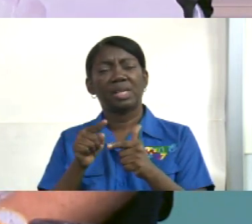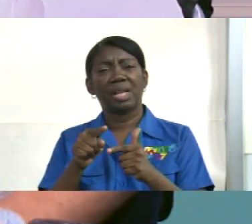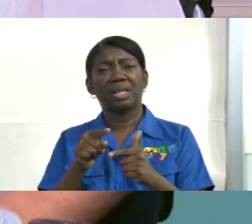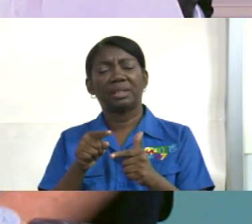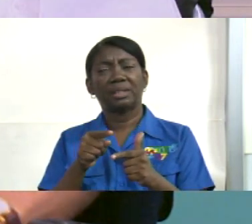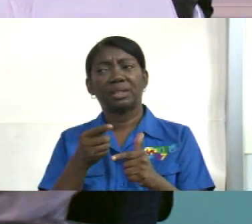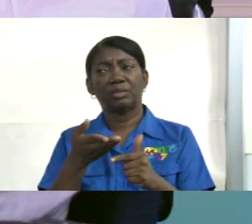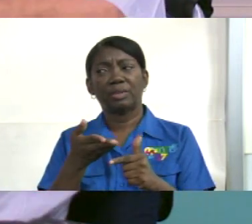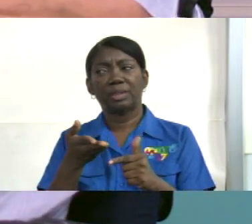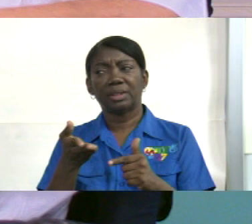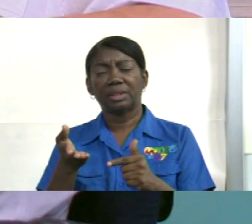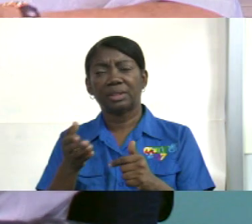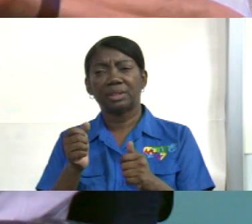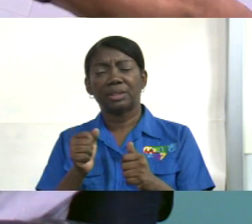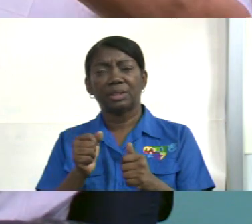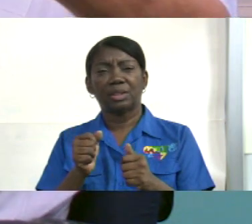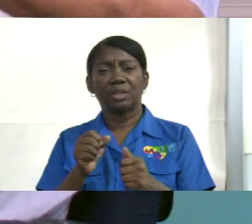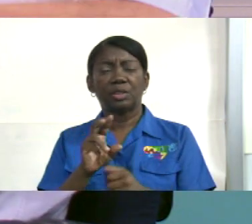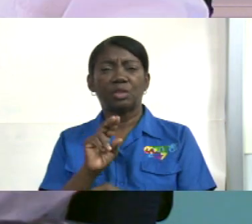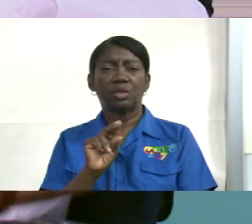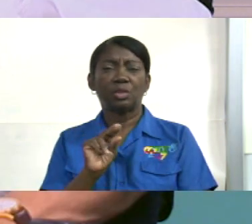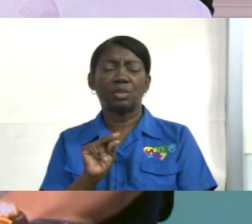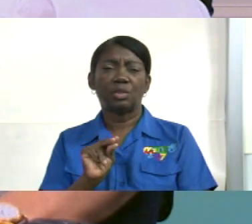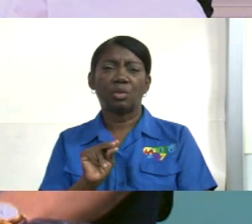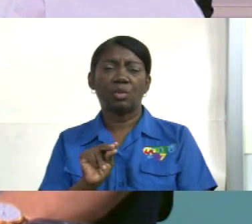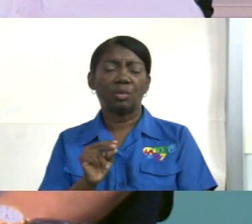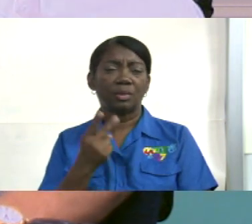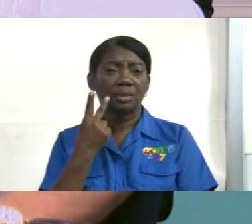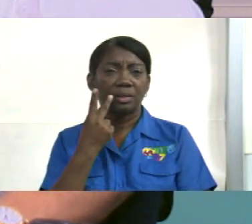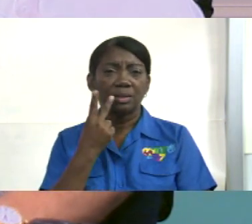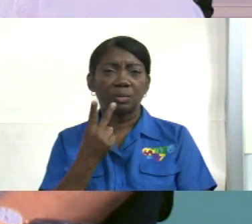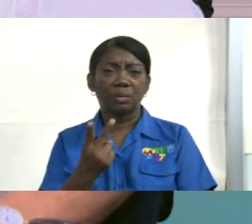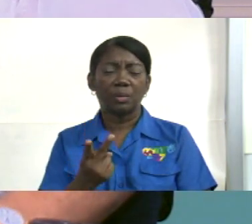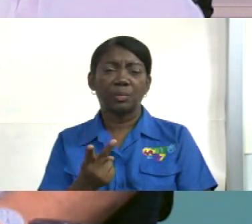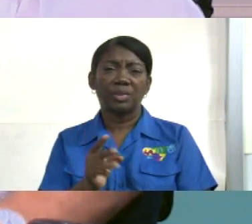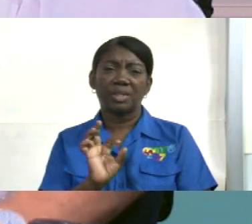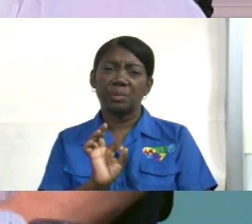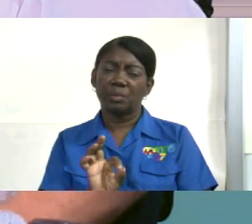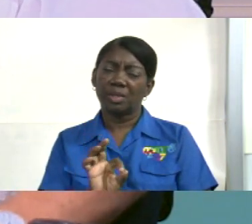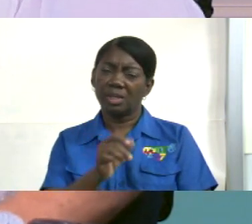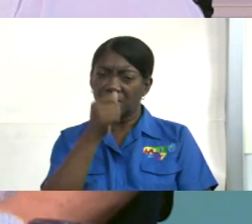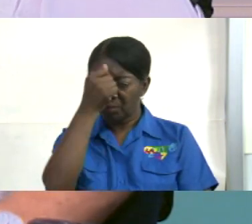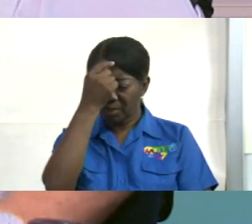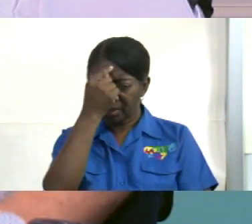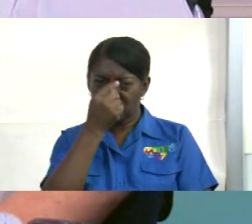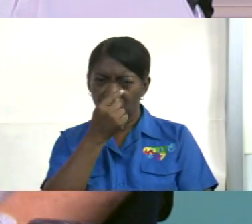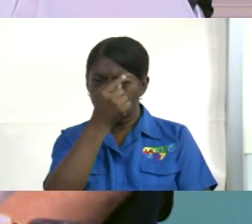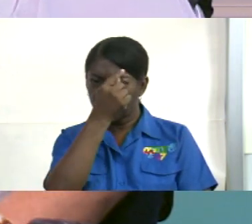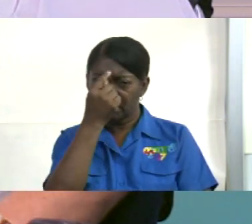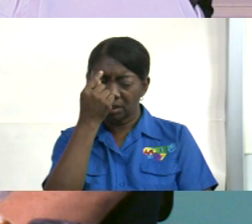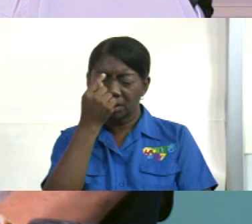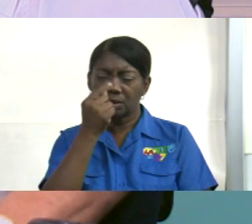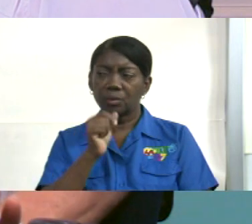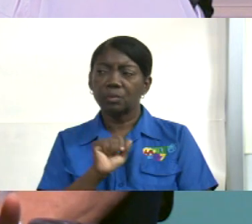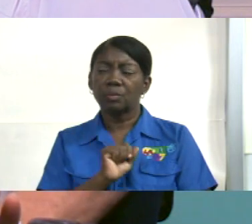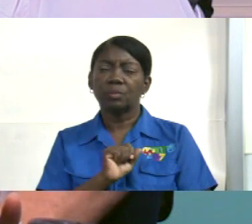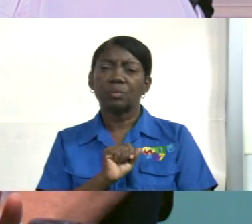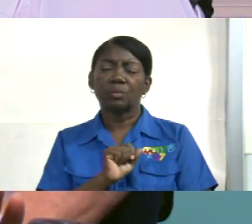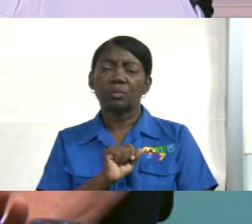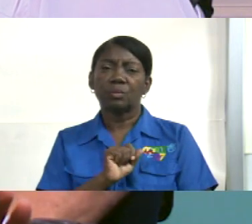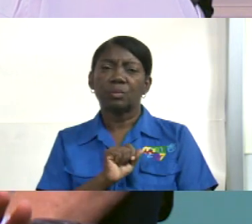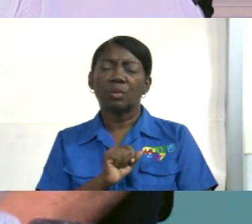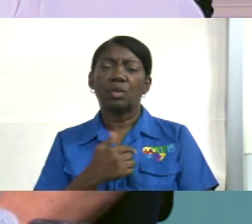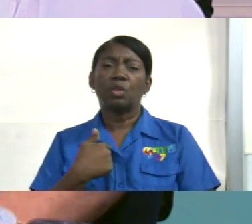y no son cristianos son cristianos son los